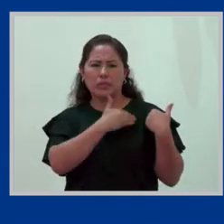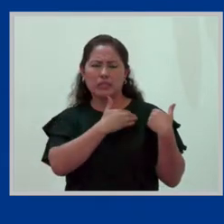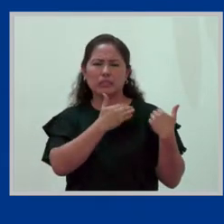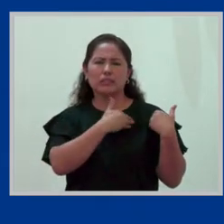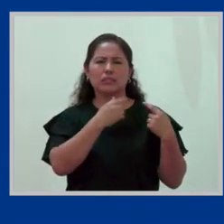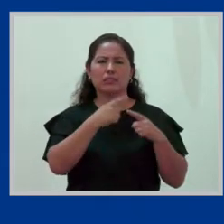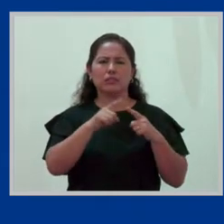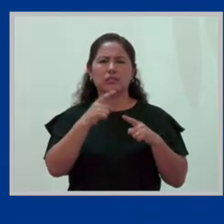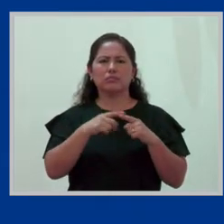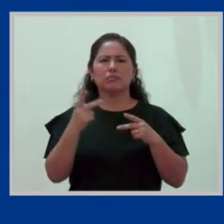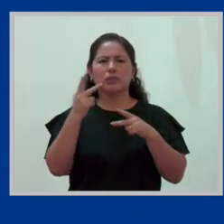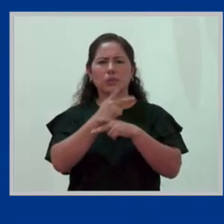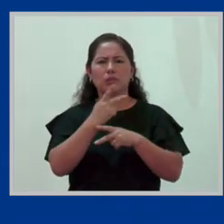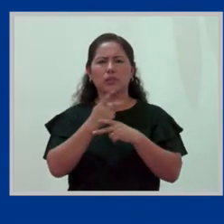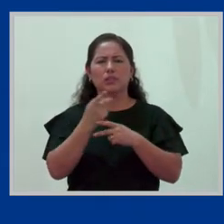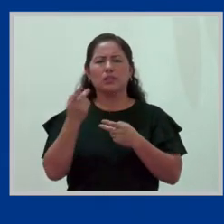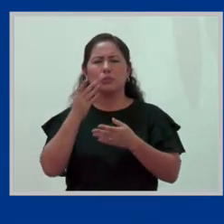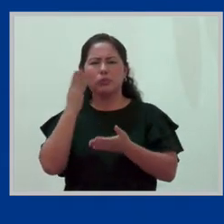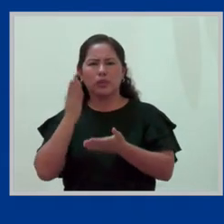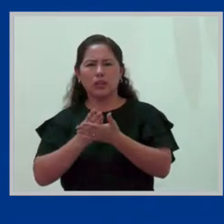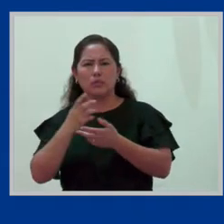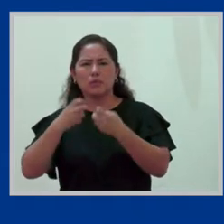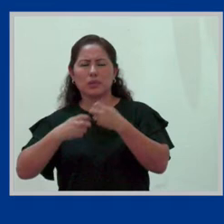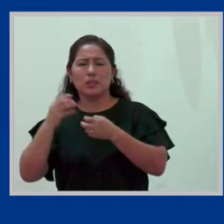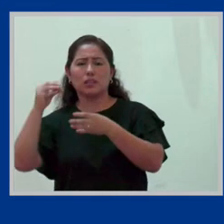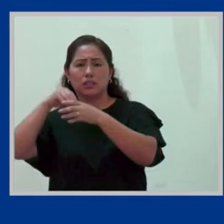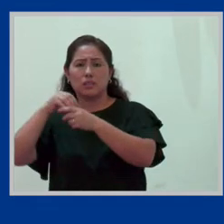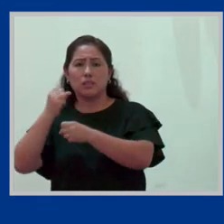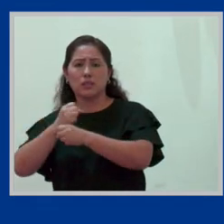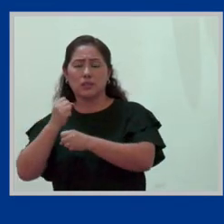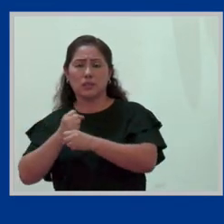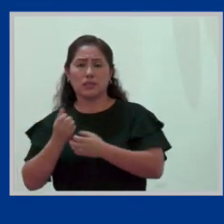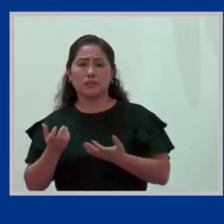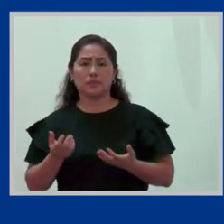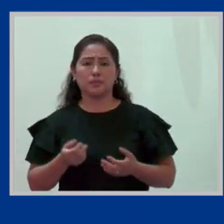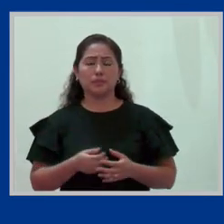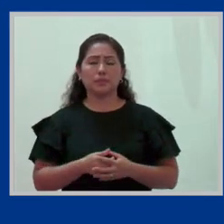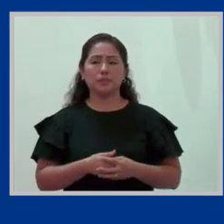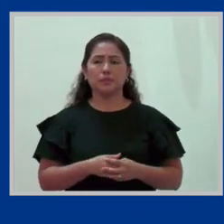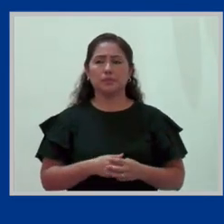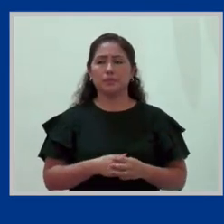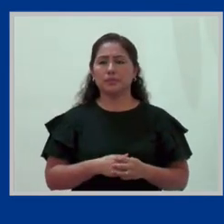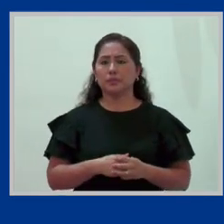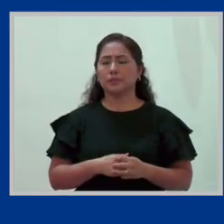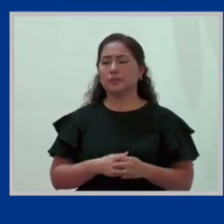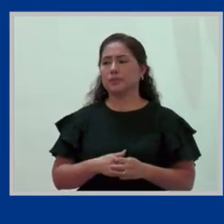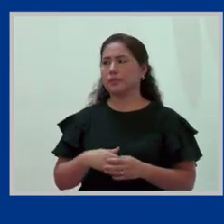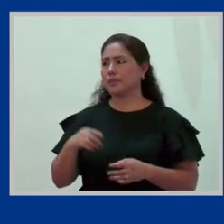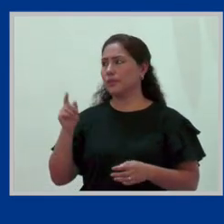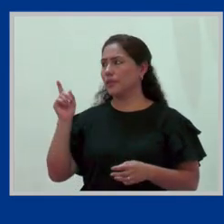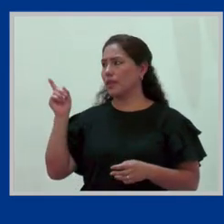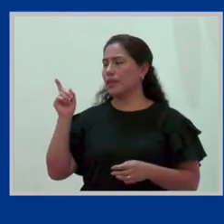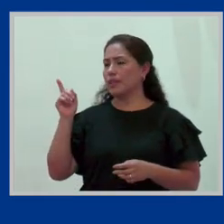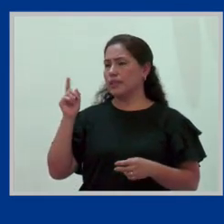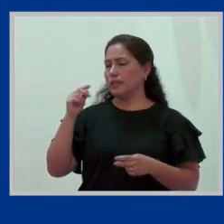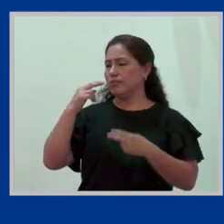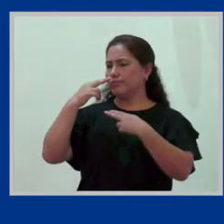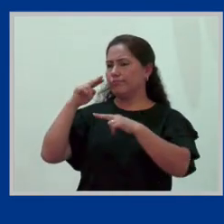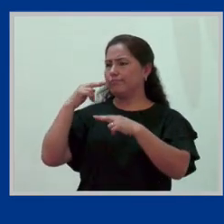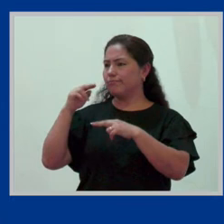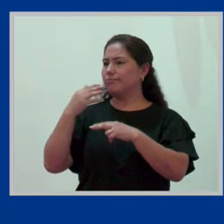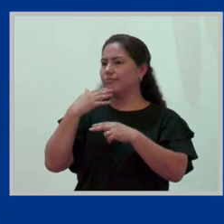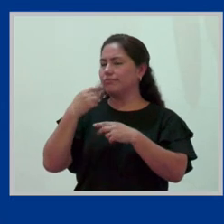supuesto, peores repercusiones para sus trabajos. ¿Qué más? Esta noticia es de hace unos días, a